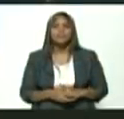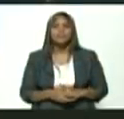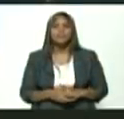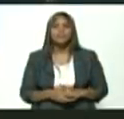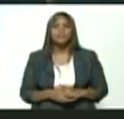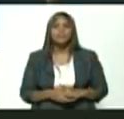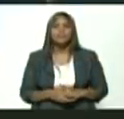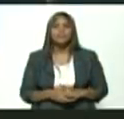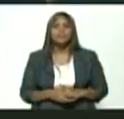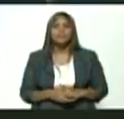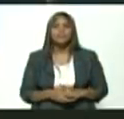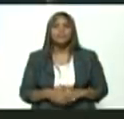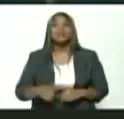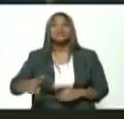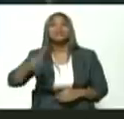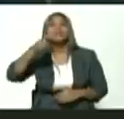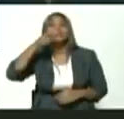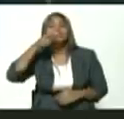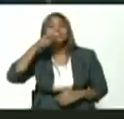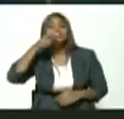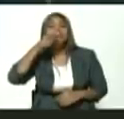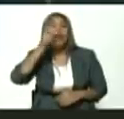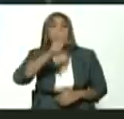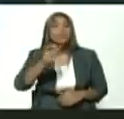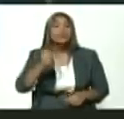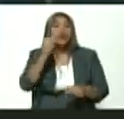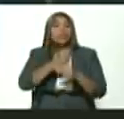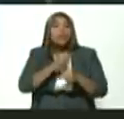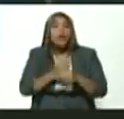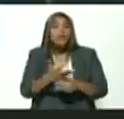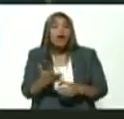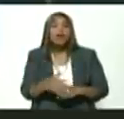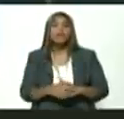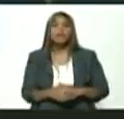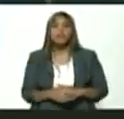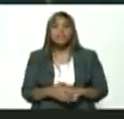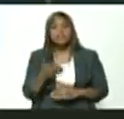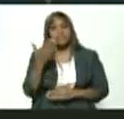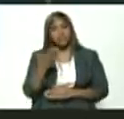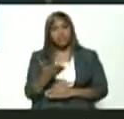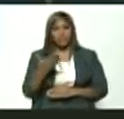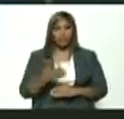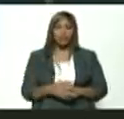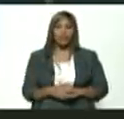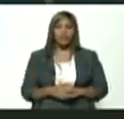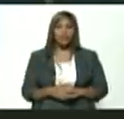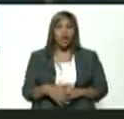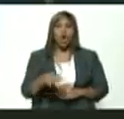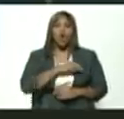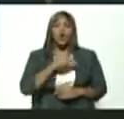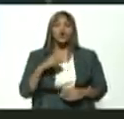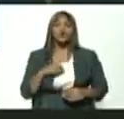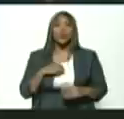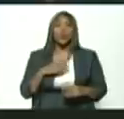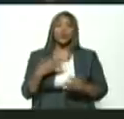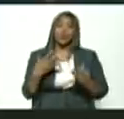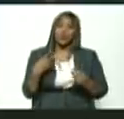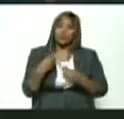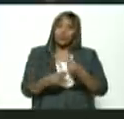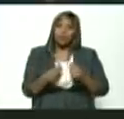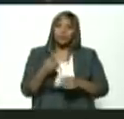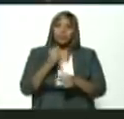fiscalización obrera mi presidente es tan importante en nosotros como trabajadores